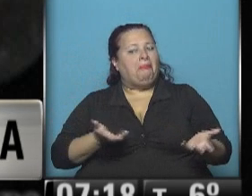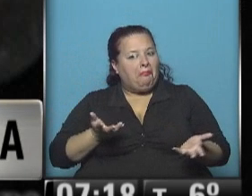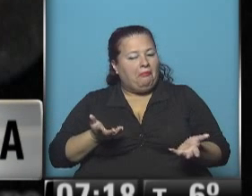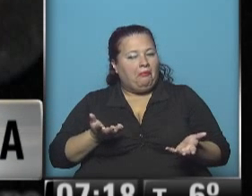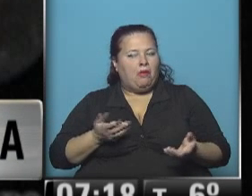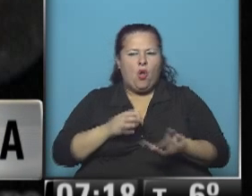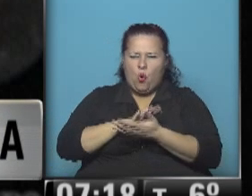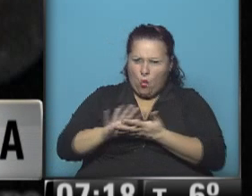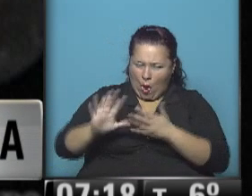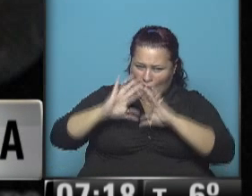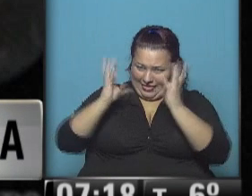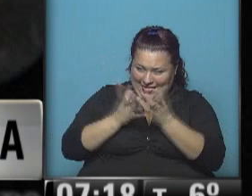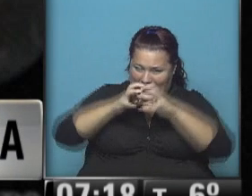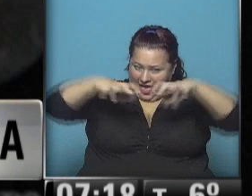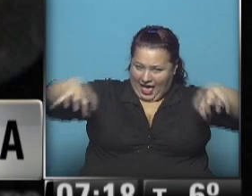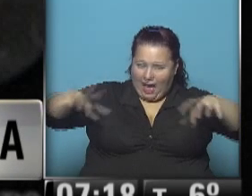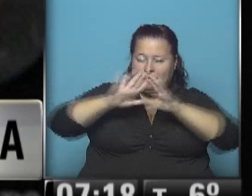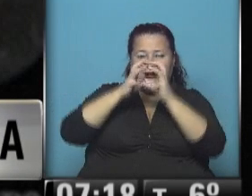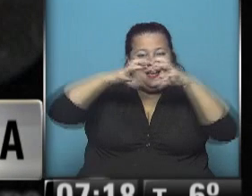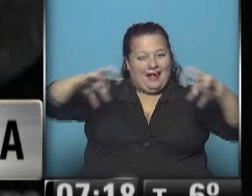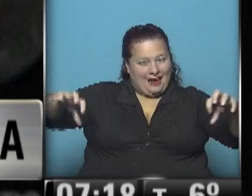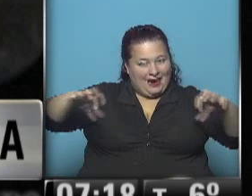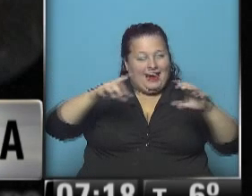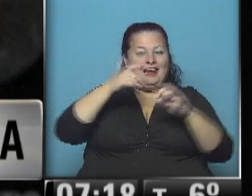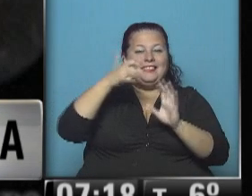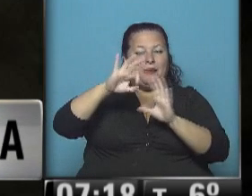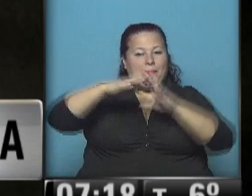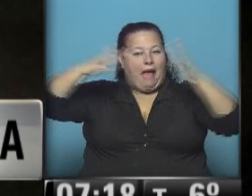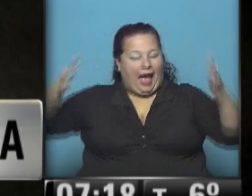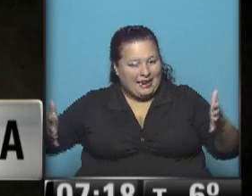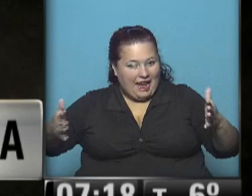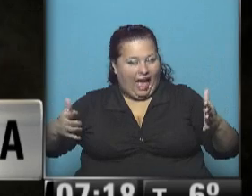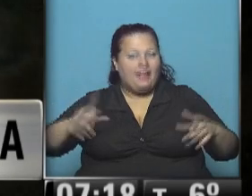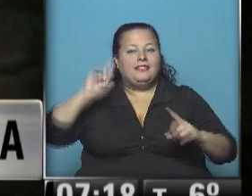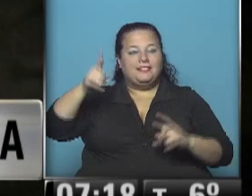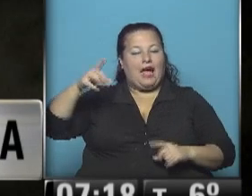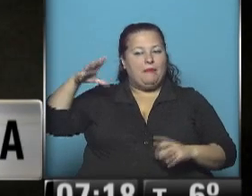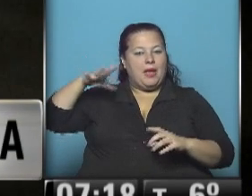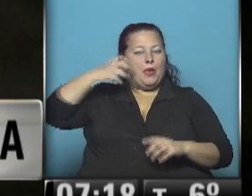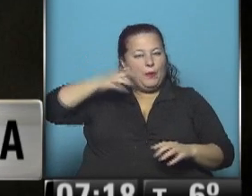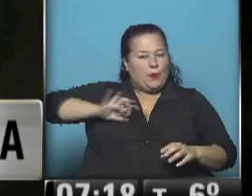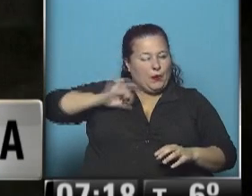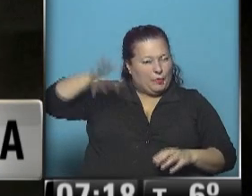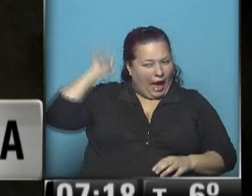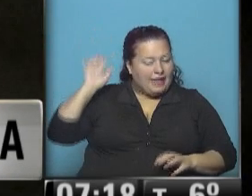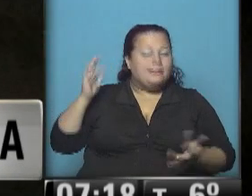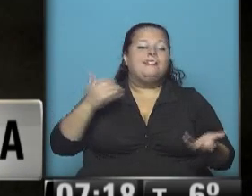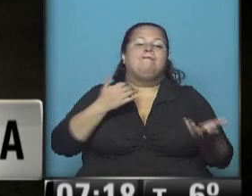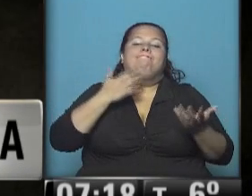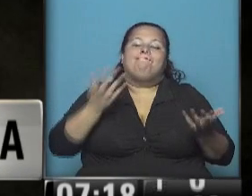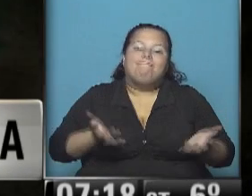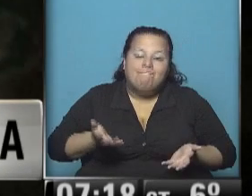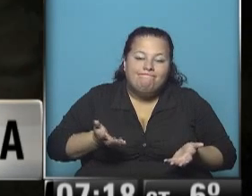Una nueva Tierra, me estás hablando, es como un planeta Tierra, pero 60% más grande y también sería más vieja. Sí, no se sabe.